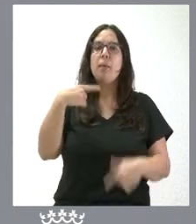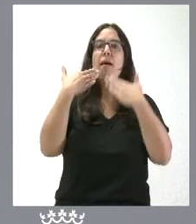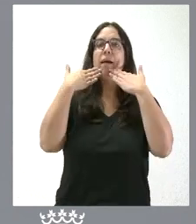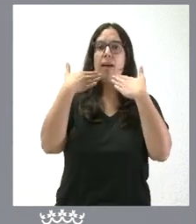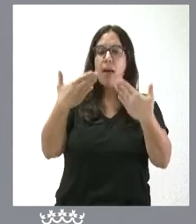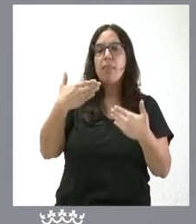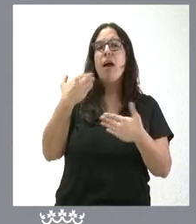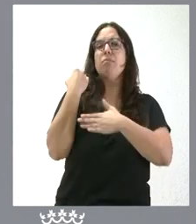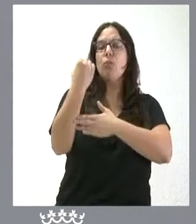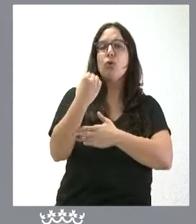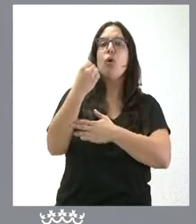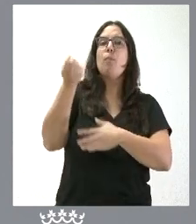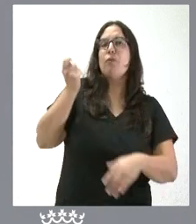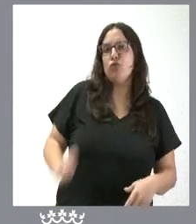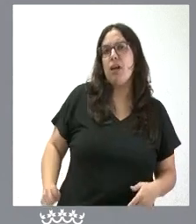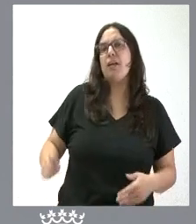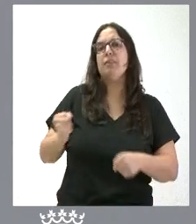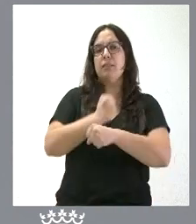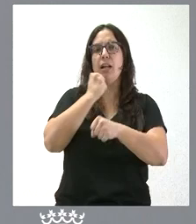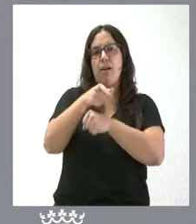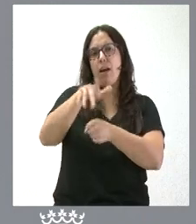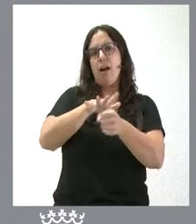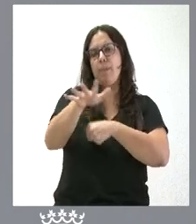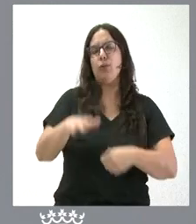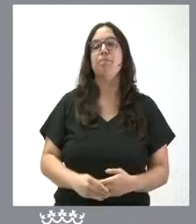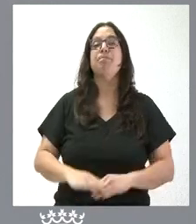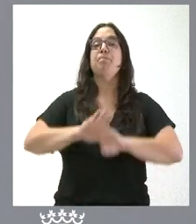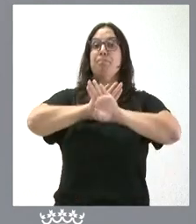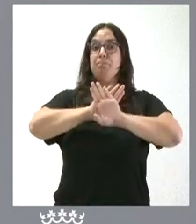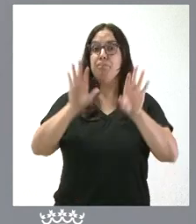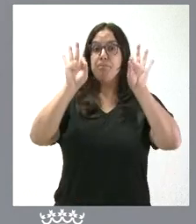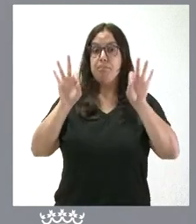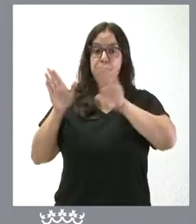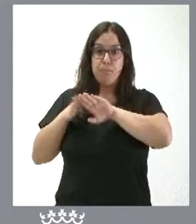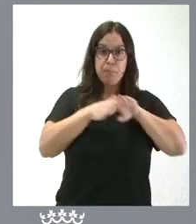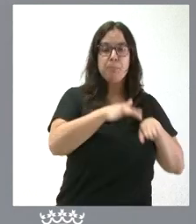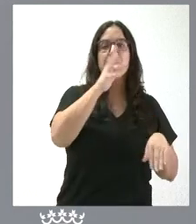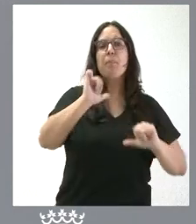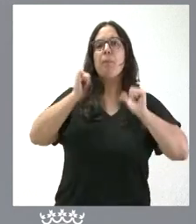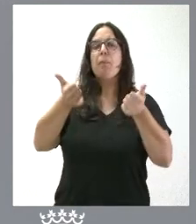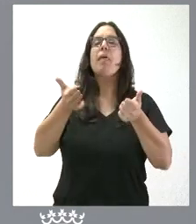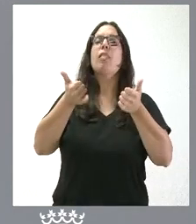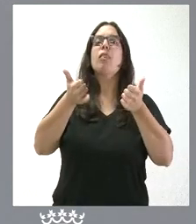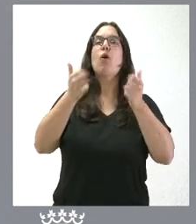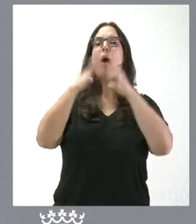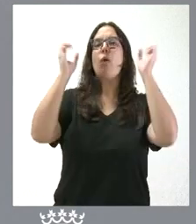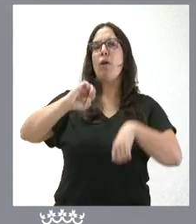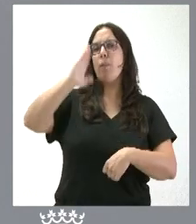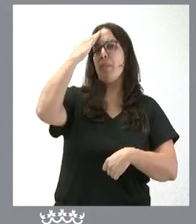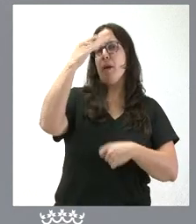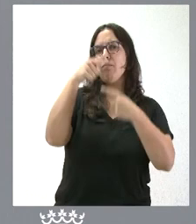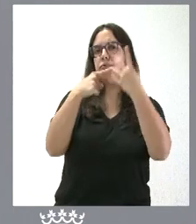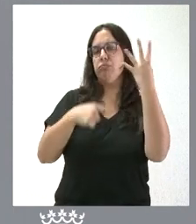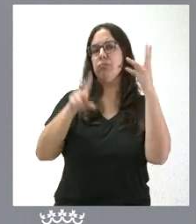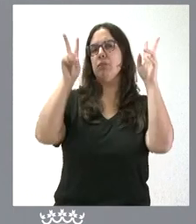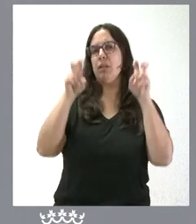y respaldo a los profesionales que trabajan en este ámbito. Dicho esto, paso a relatar lo que son los principales acuerdos del Consejo